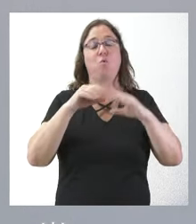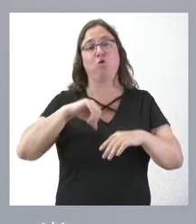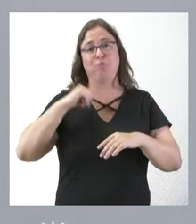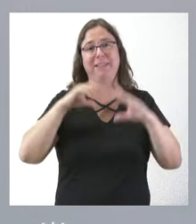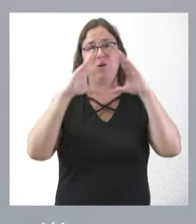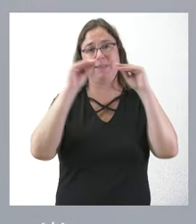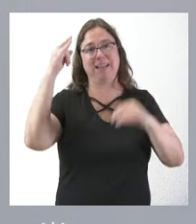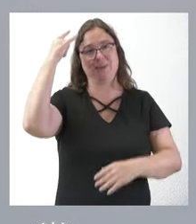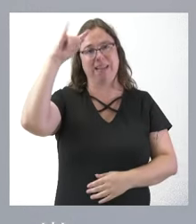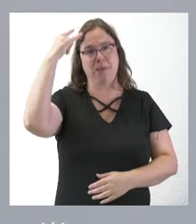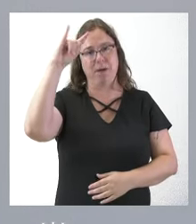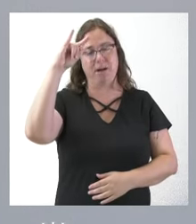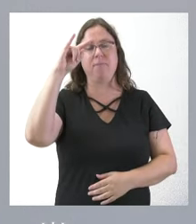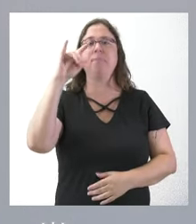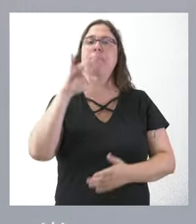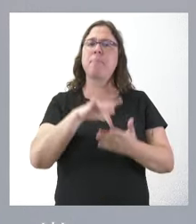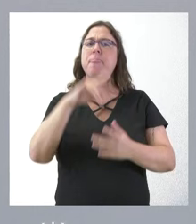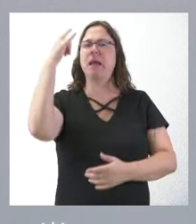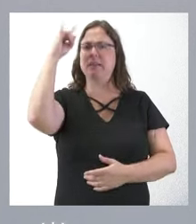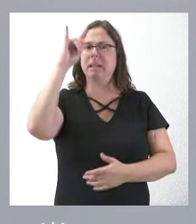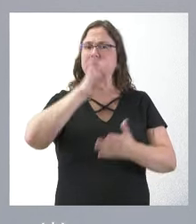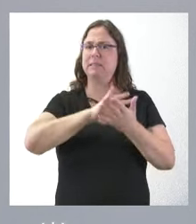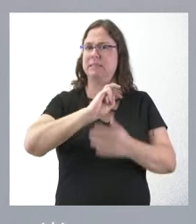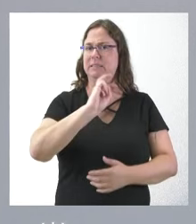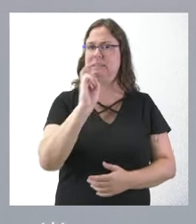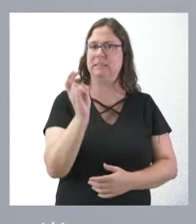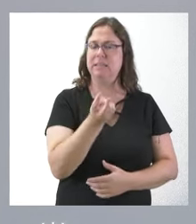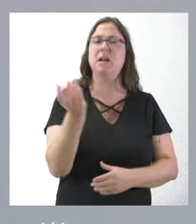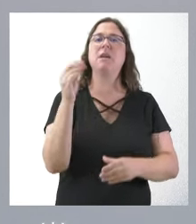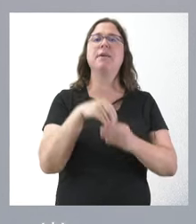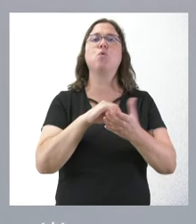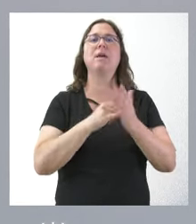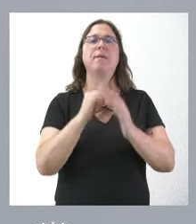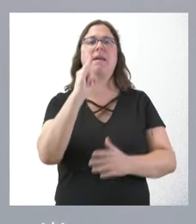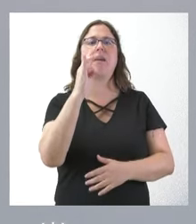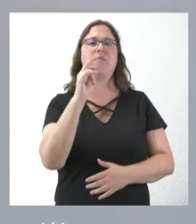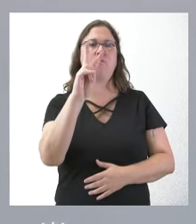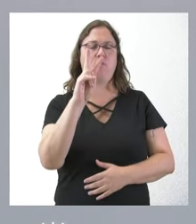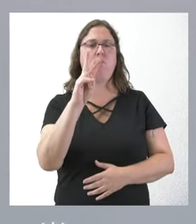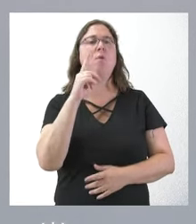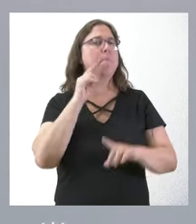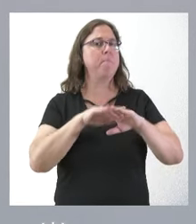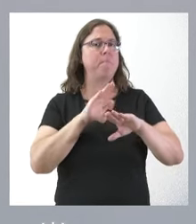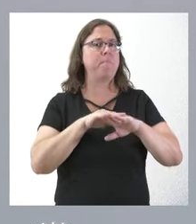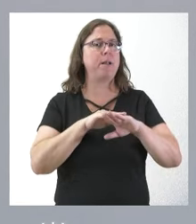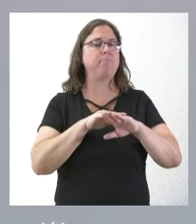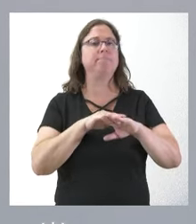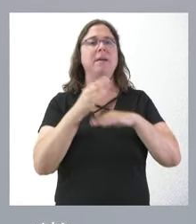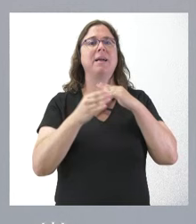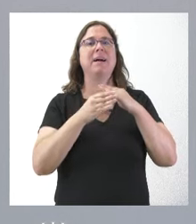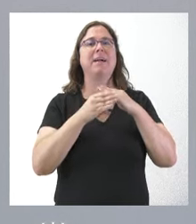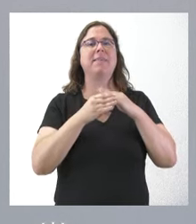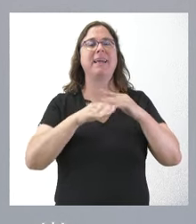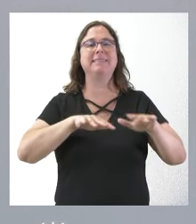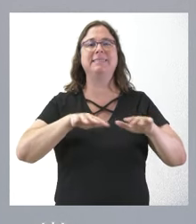Salamanca cuenta con una amplia cartera de servicios y a ello se incluye esta técnica IFU al objeto del tratamiento el temblor